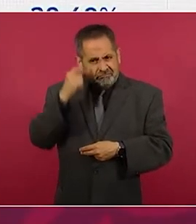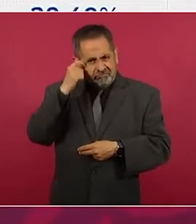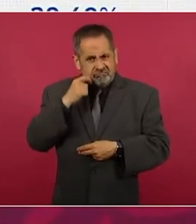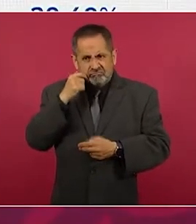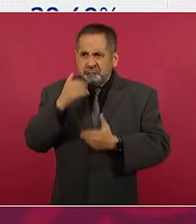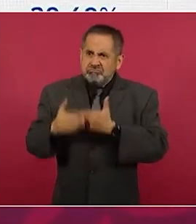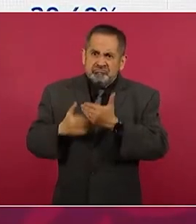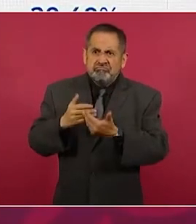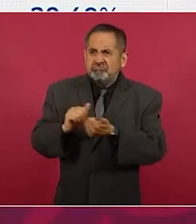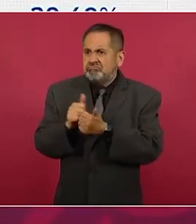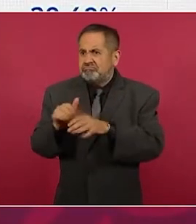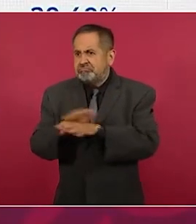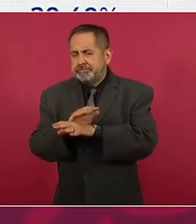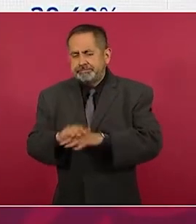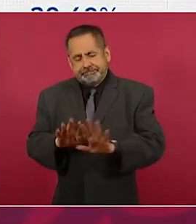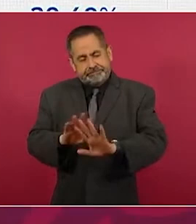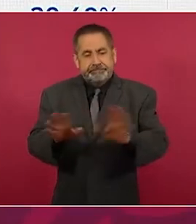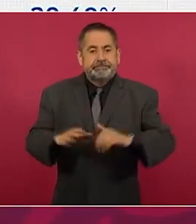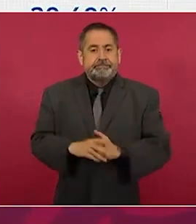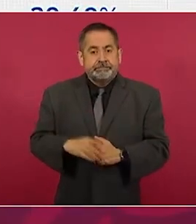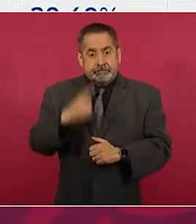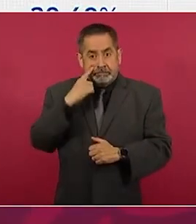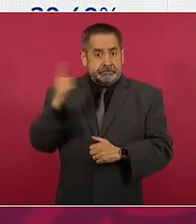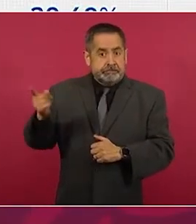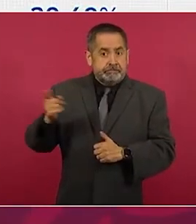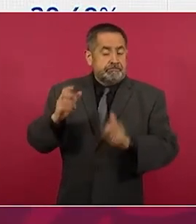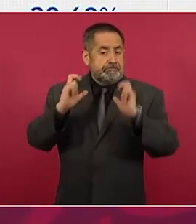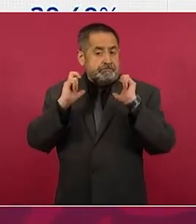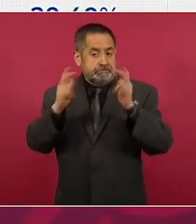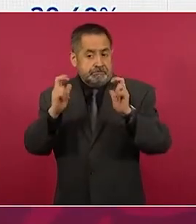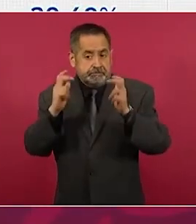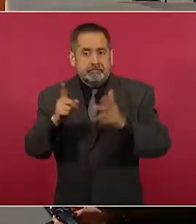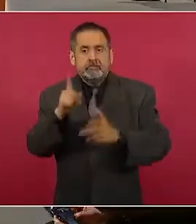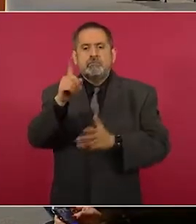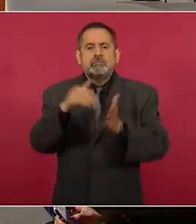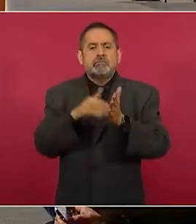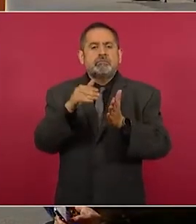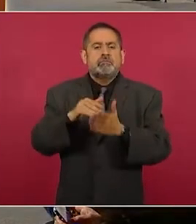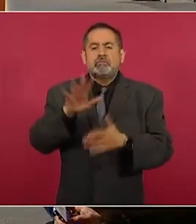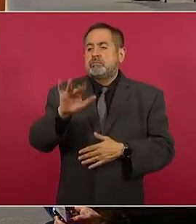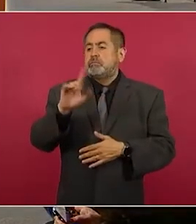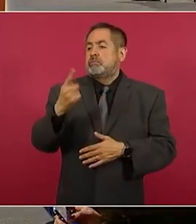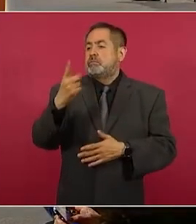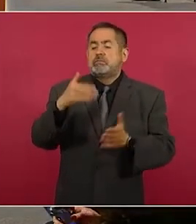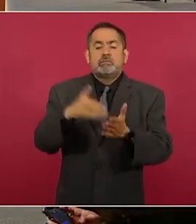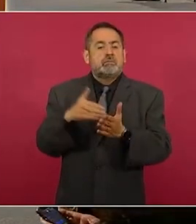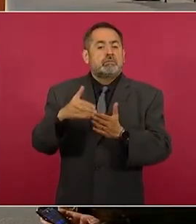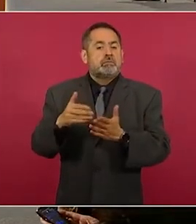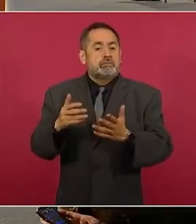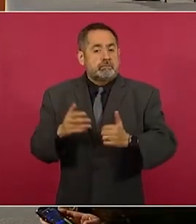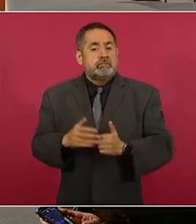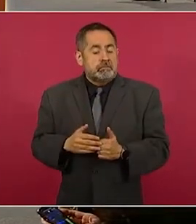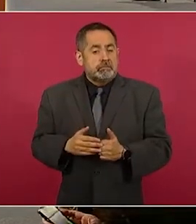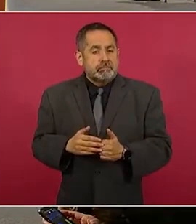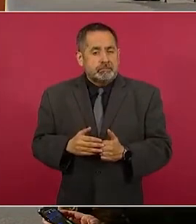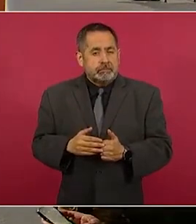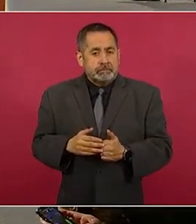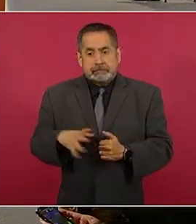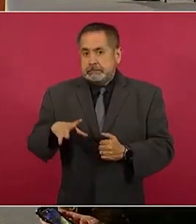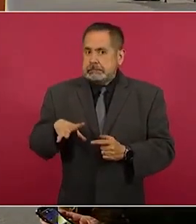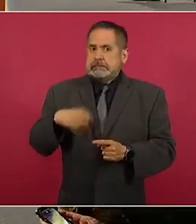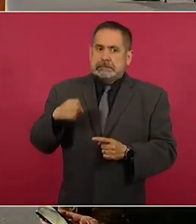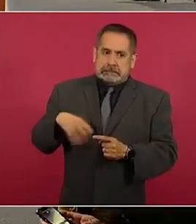Pero eso es otra historia. Miren Chiapas, un millón 51 mil, también haciendo un gran